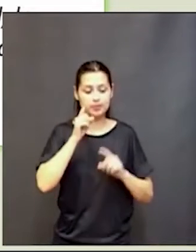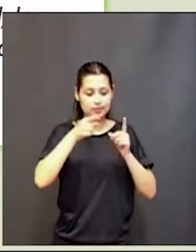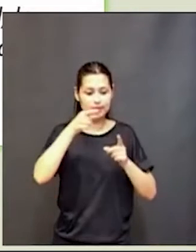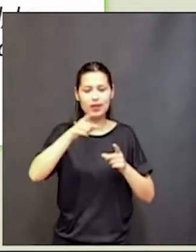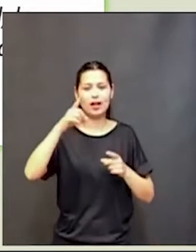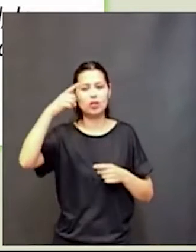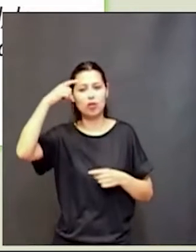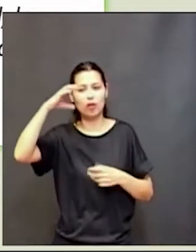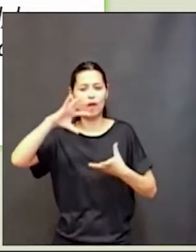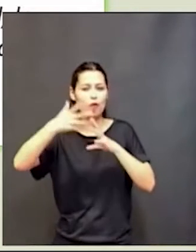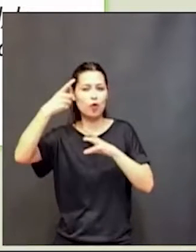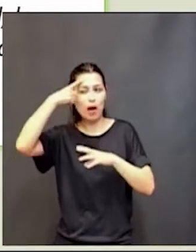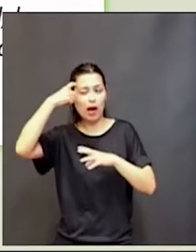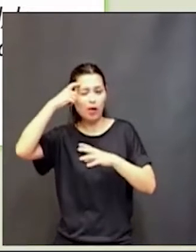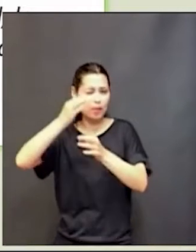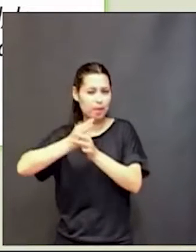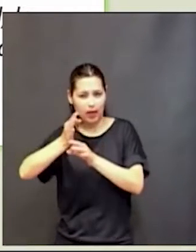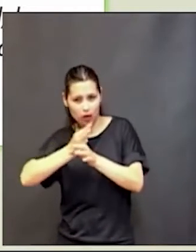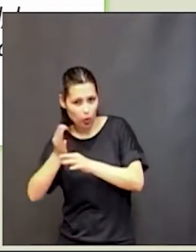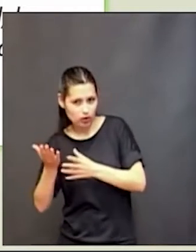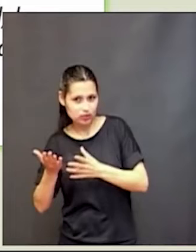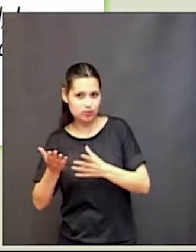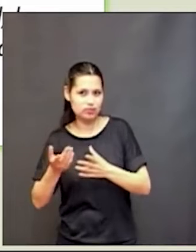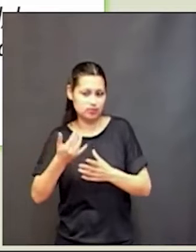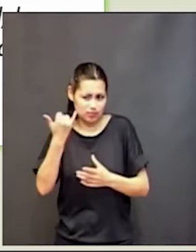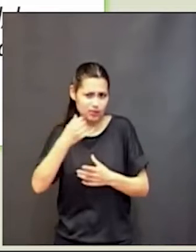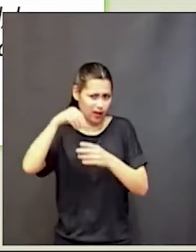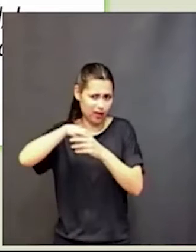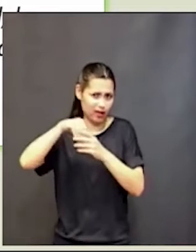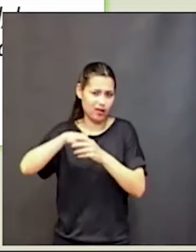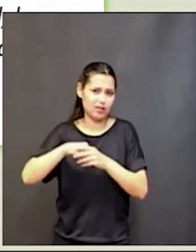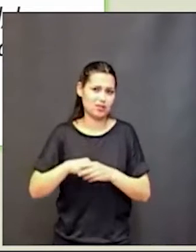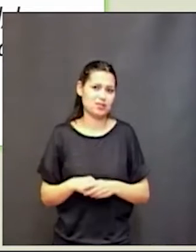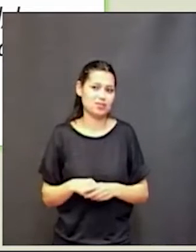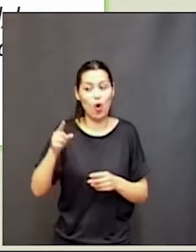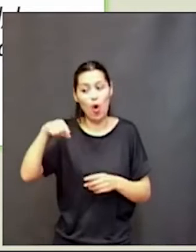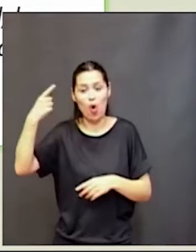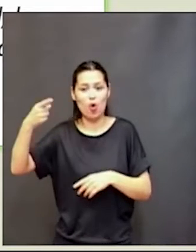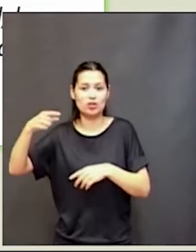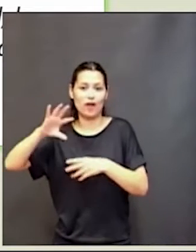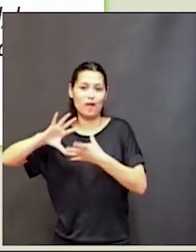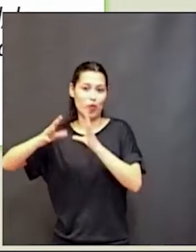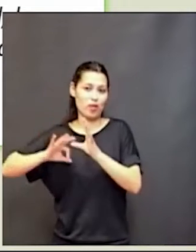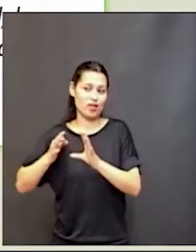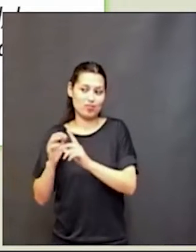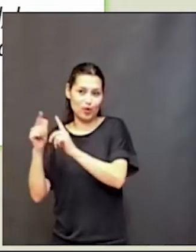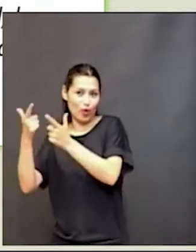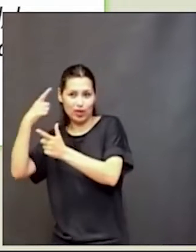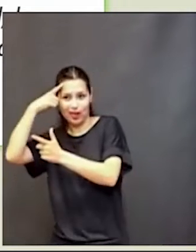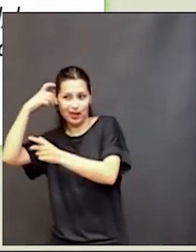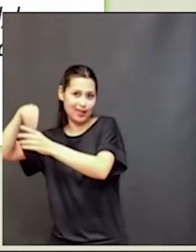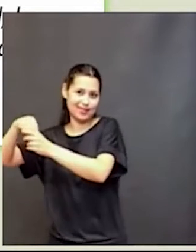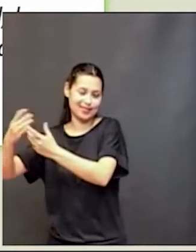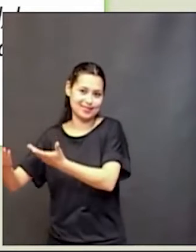está en nuestro cerebro, ese módulo pedagógico es lo que nos diferencia de otras especies, nos hace homodocens, es un